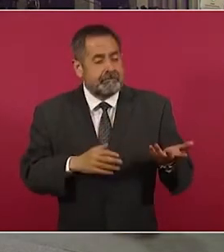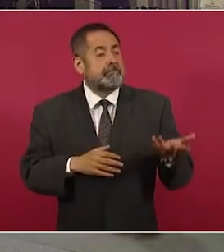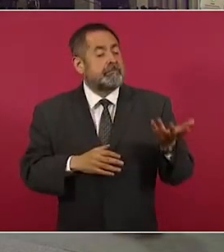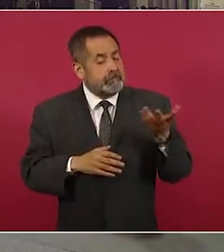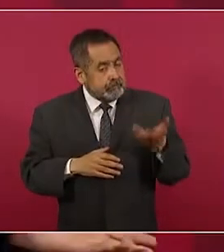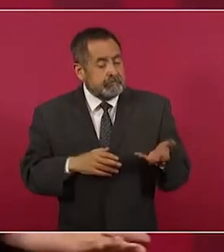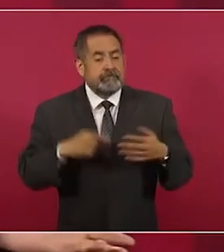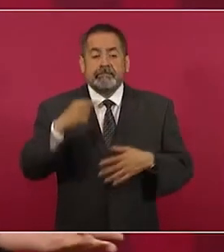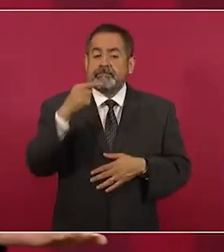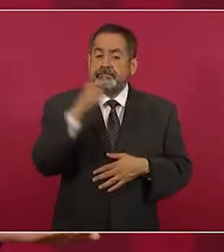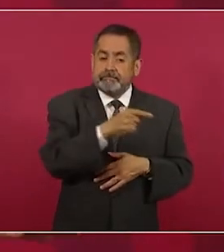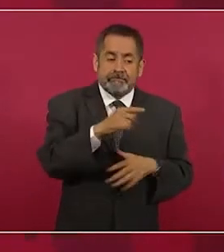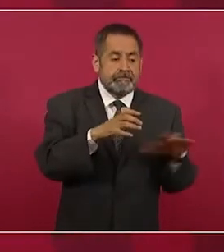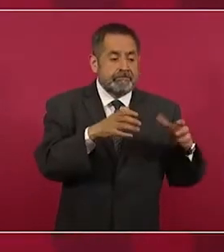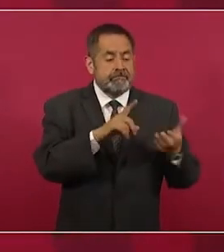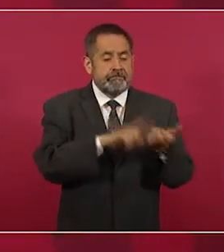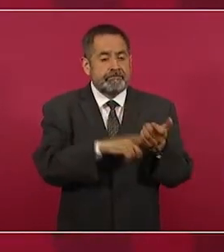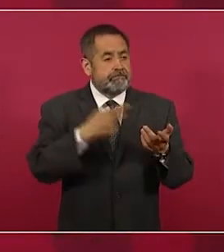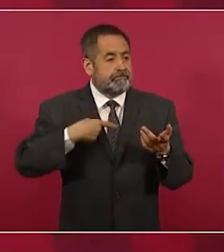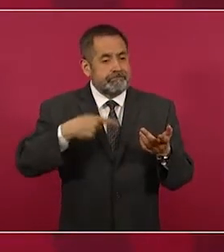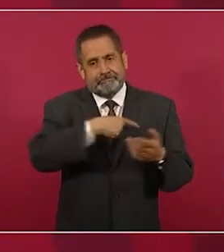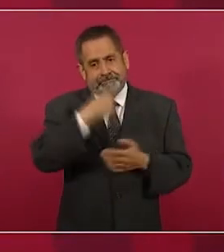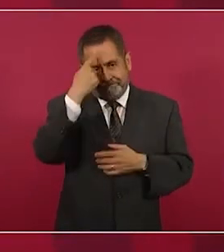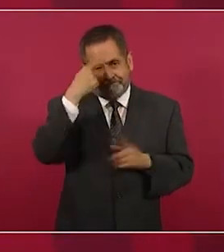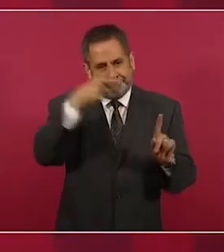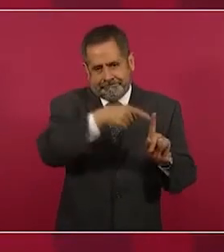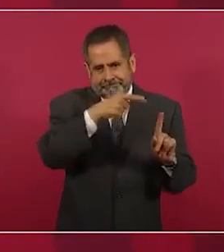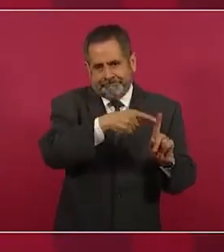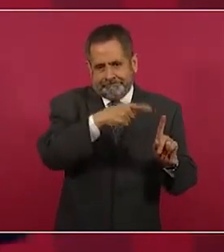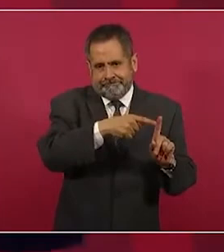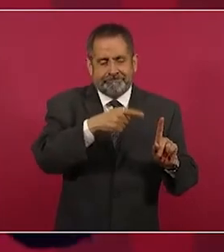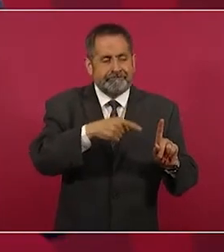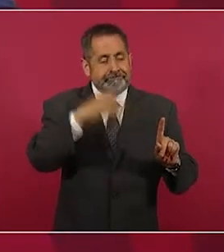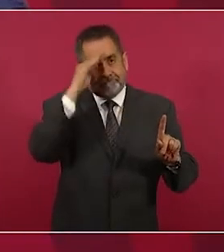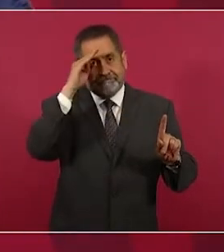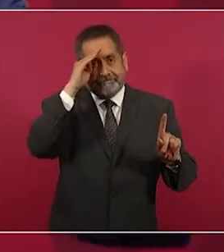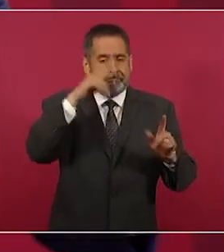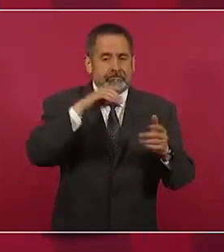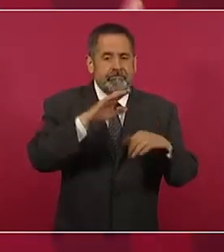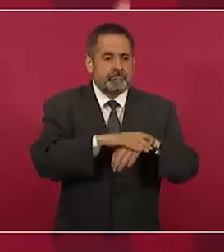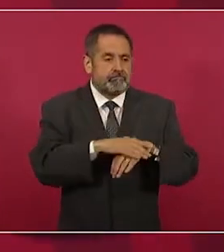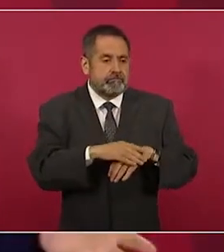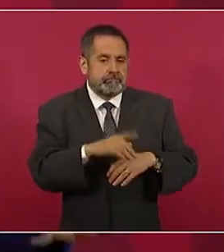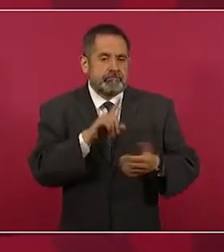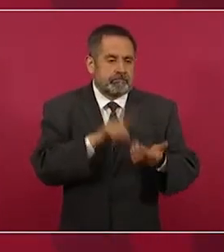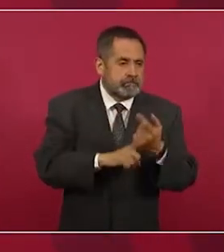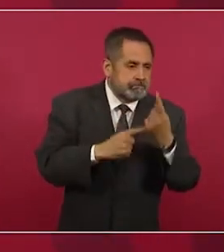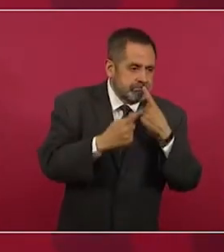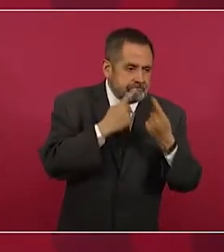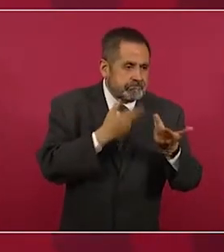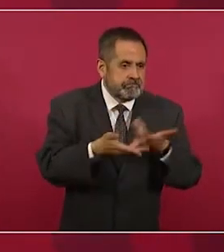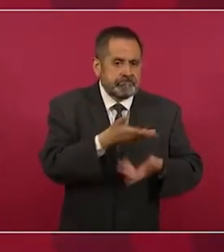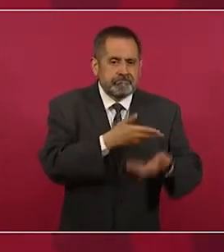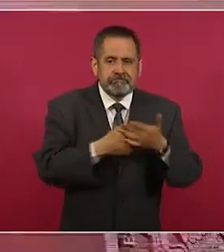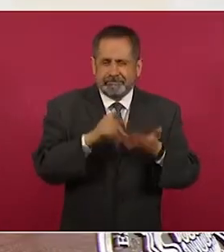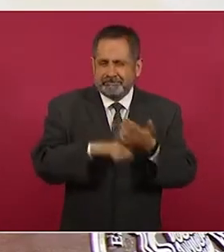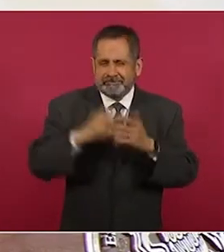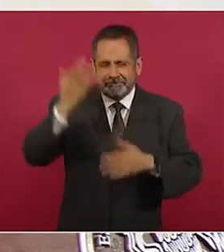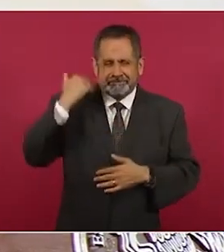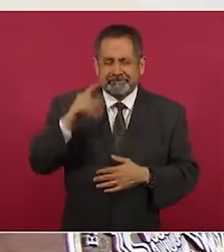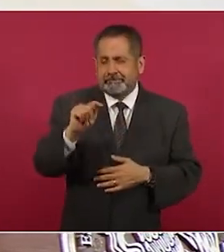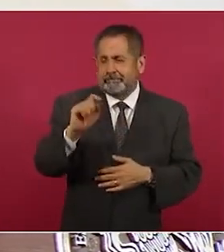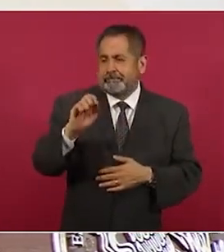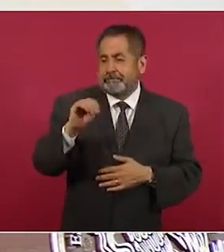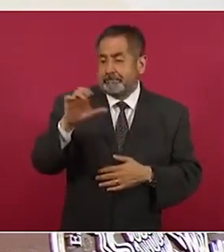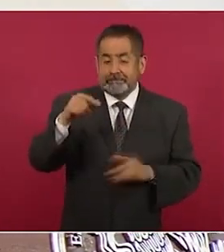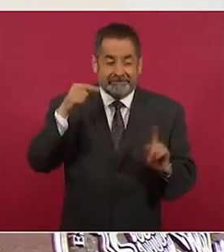señor piensa así, porque cuando se estaba negociando el tratado, ese